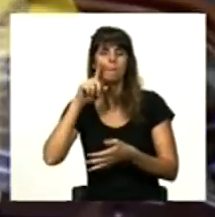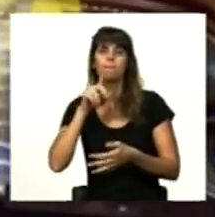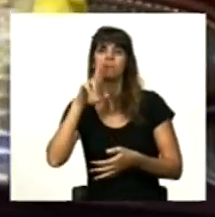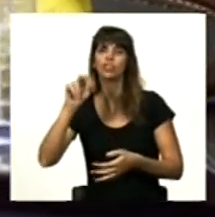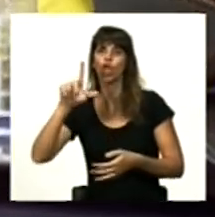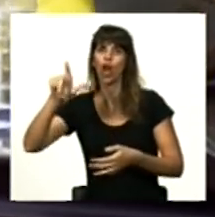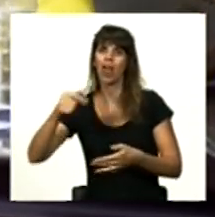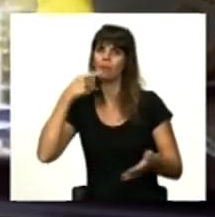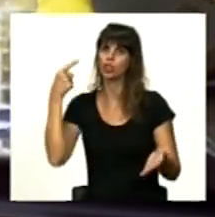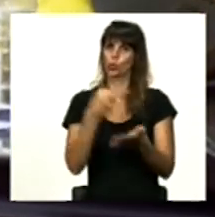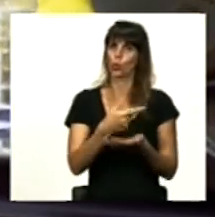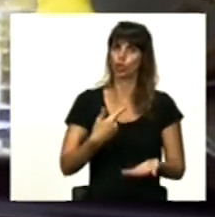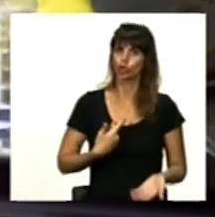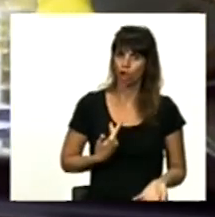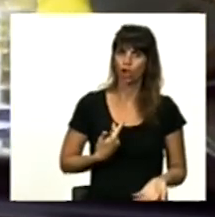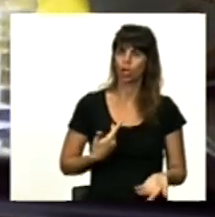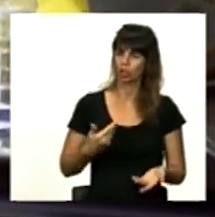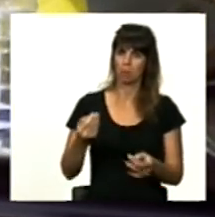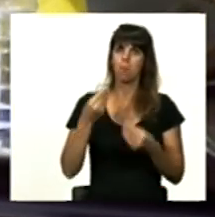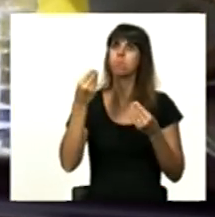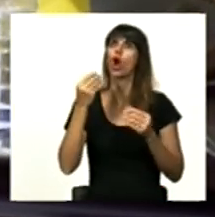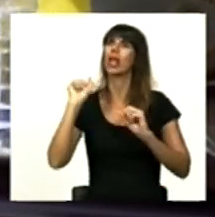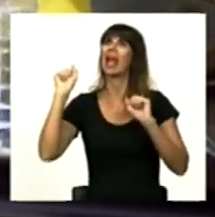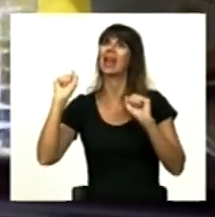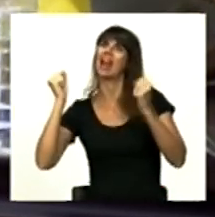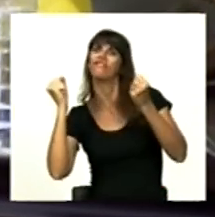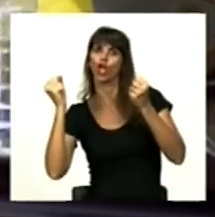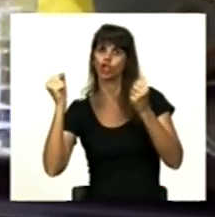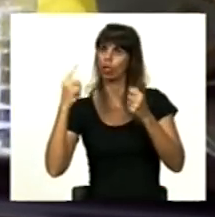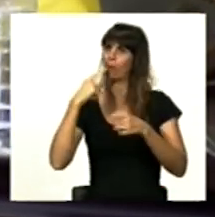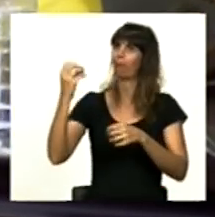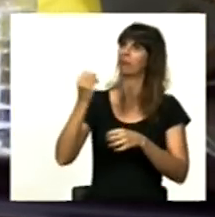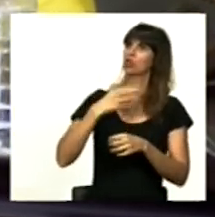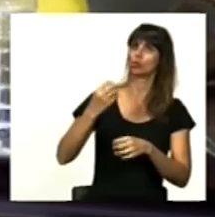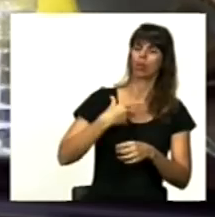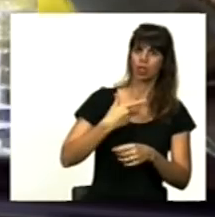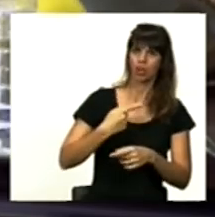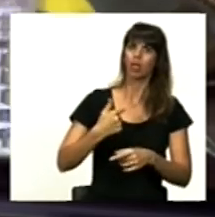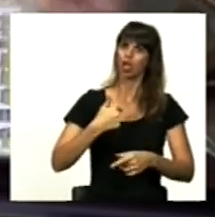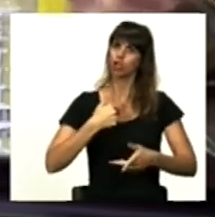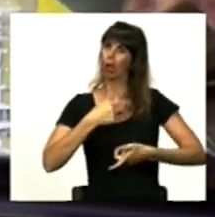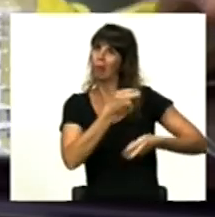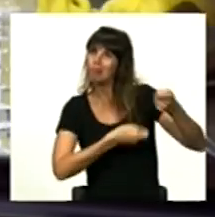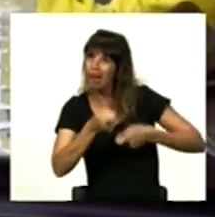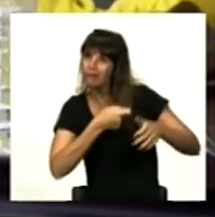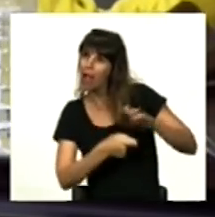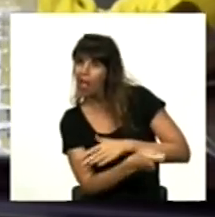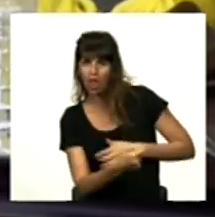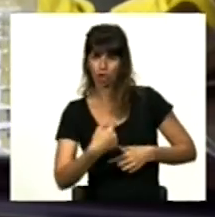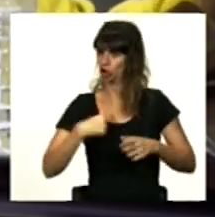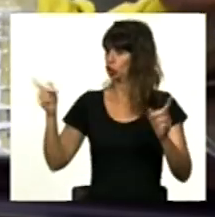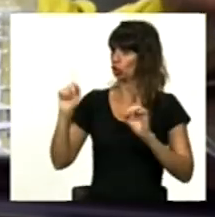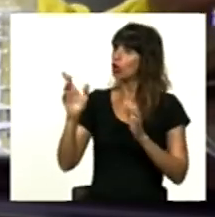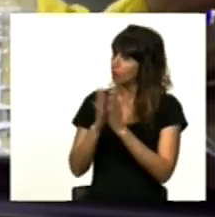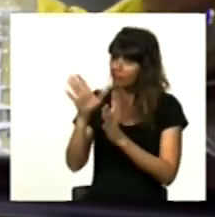sé por qué está nervioso, no sé por qué me insulta. Yo no soy mafioso, Pitrola. Pitrola, ¿me puede